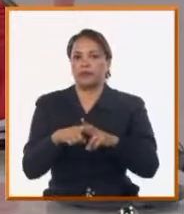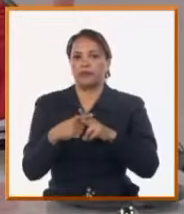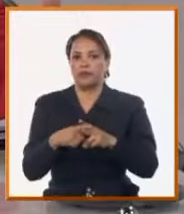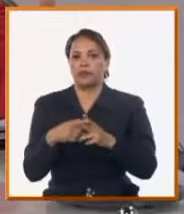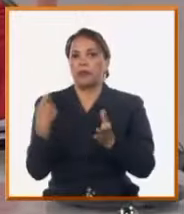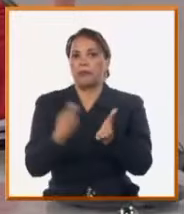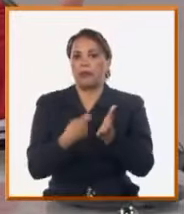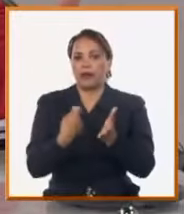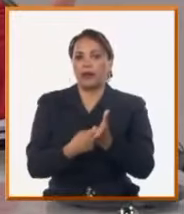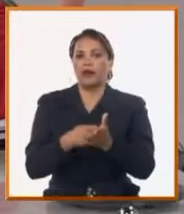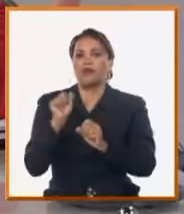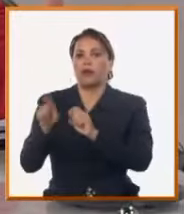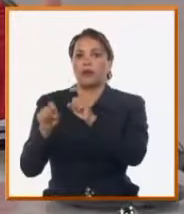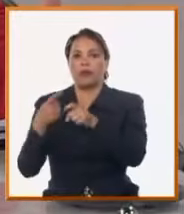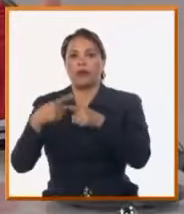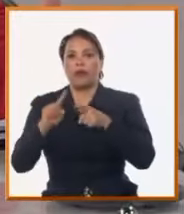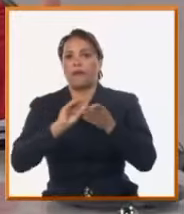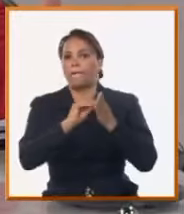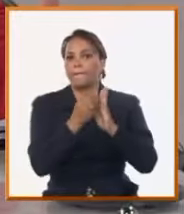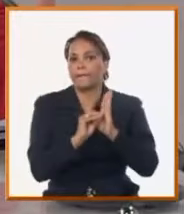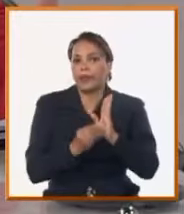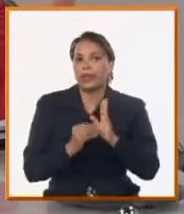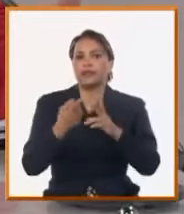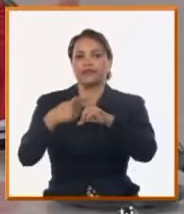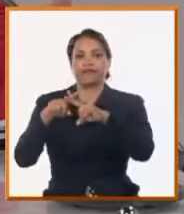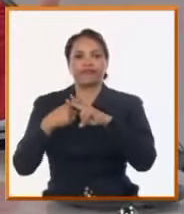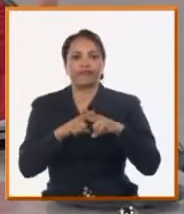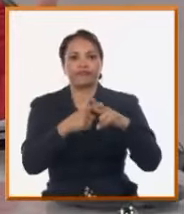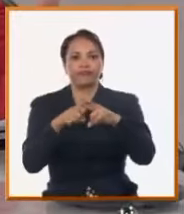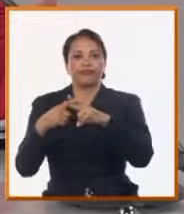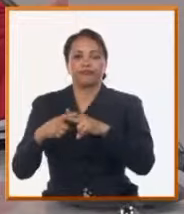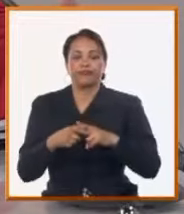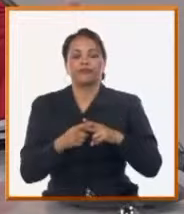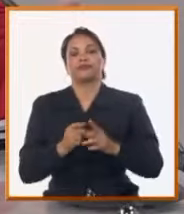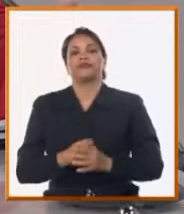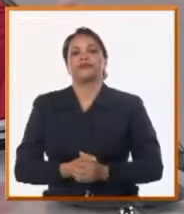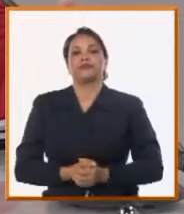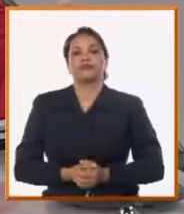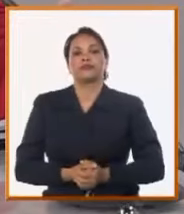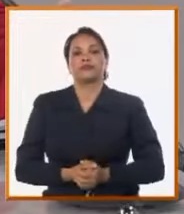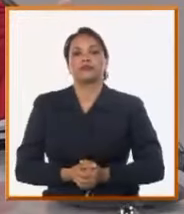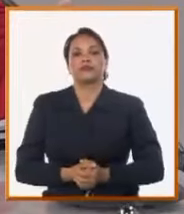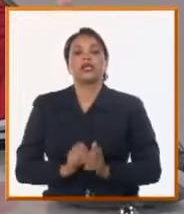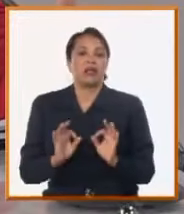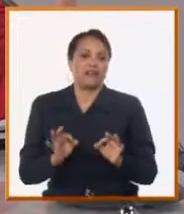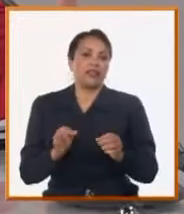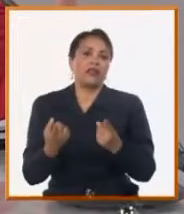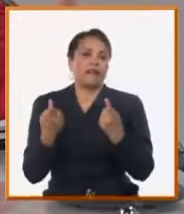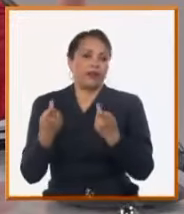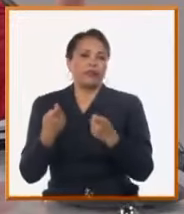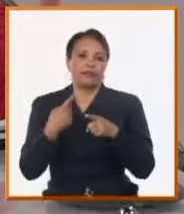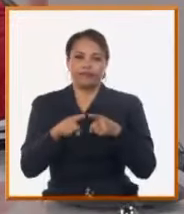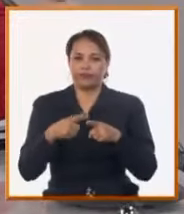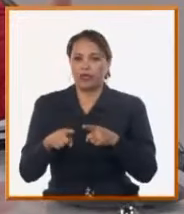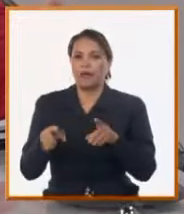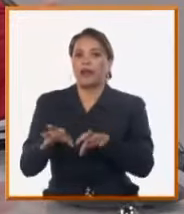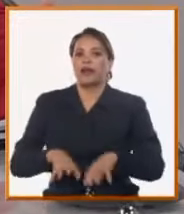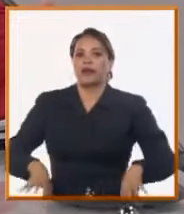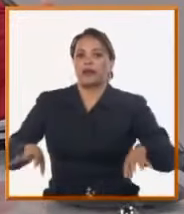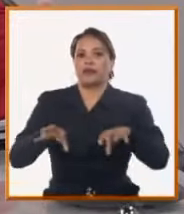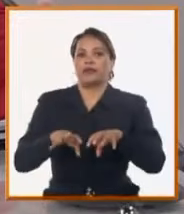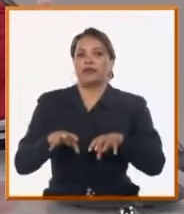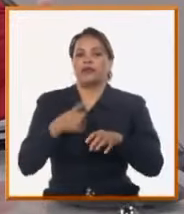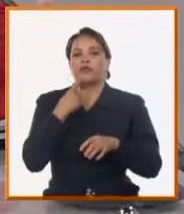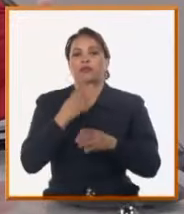se han ido haciendo en la producción de recursos y de piezas fundamentales. Pero faltan elementos para las conducciones por